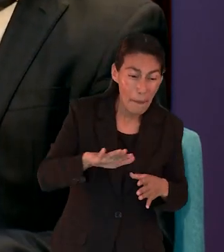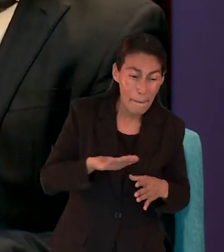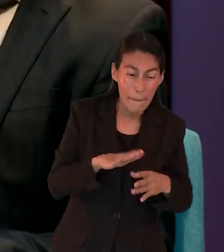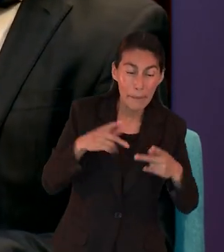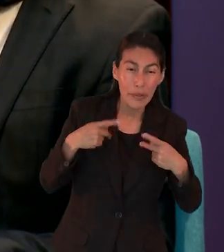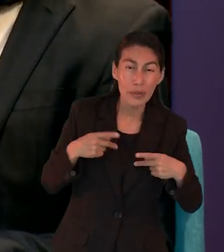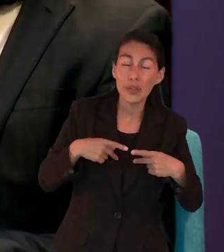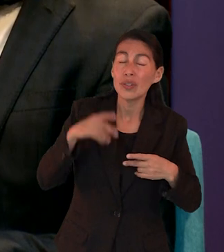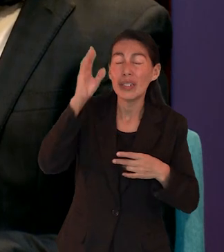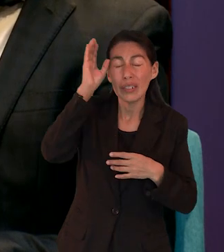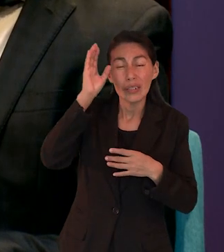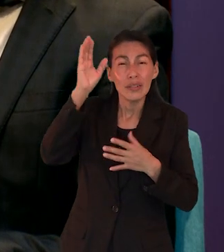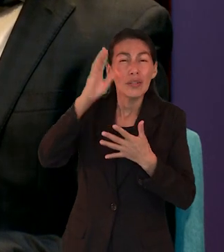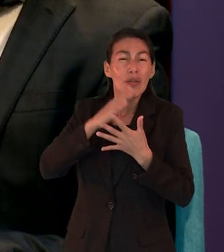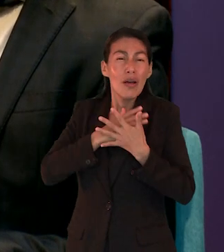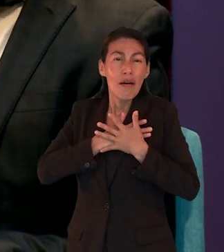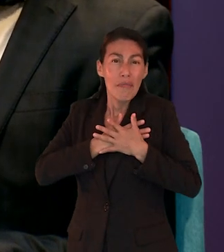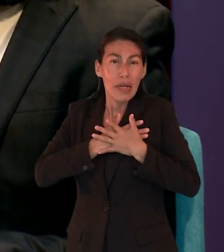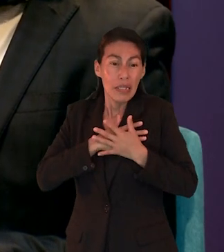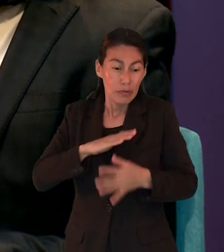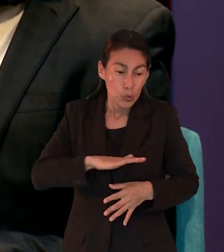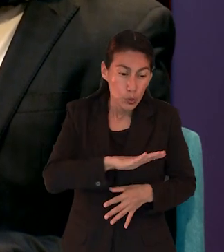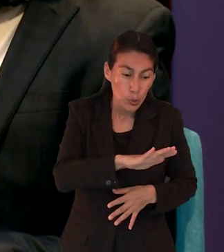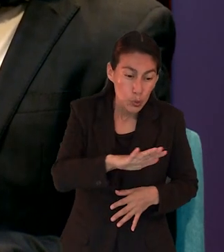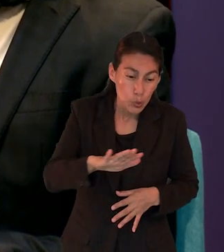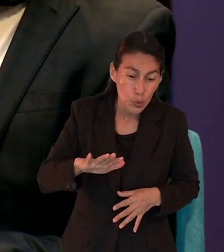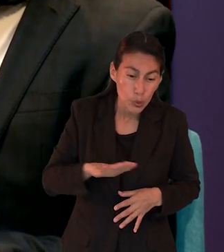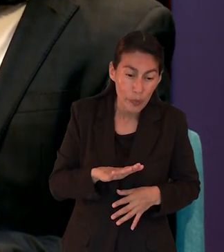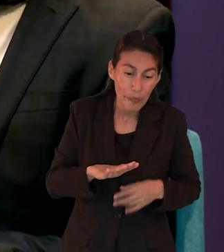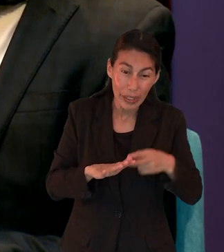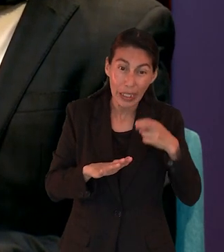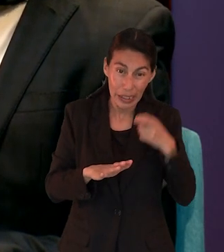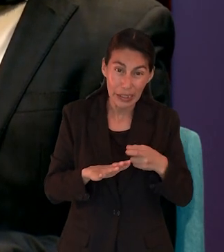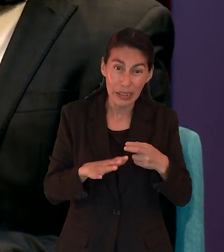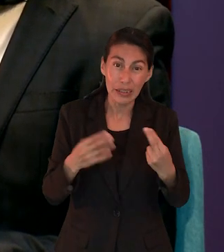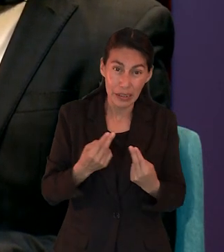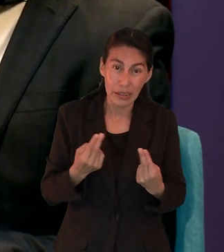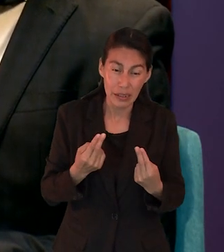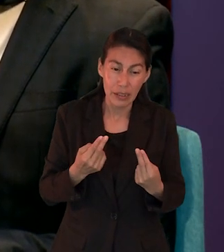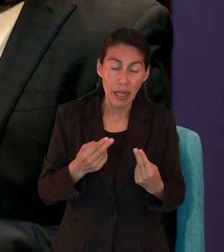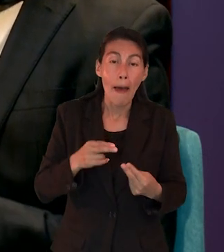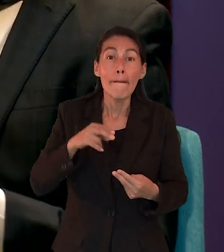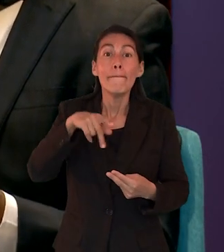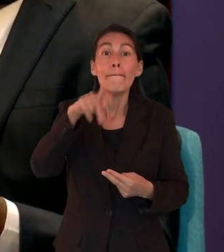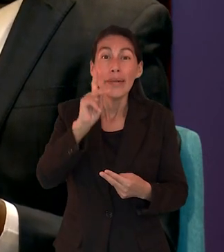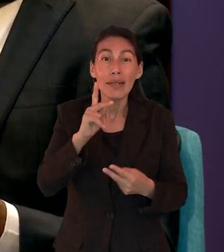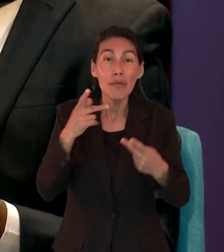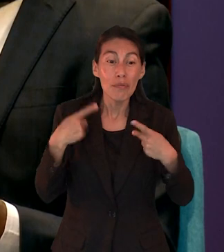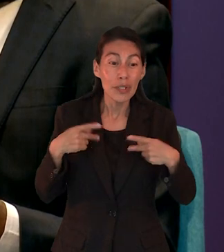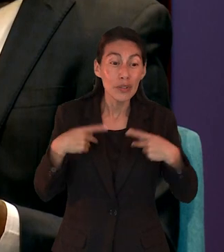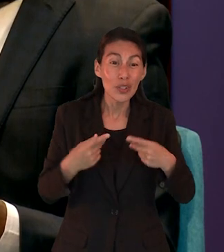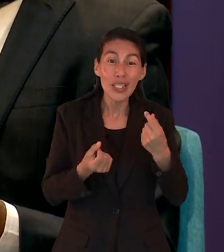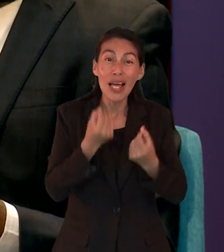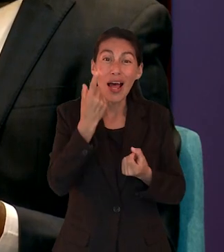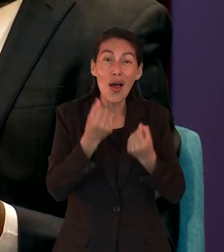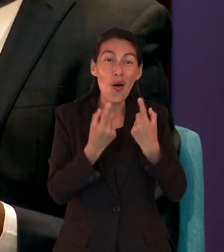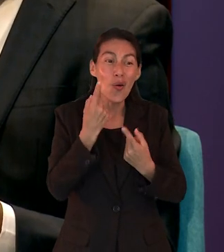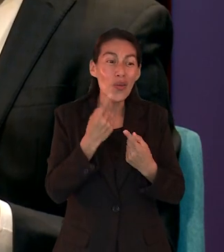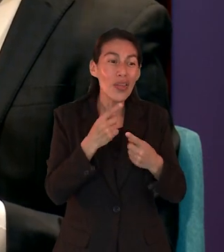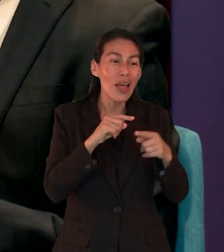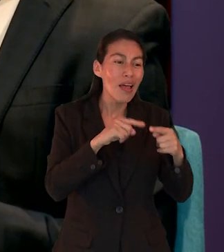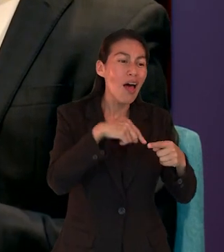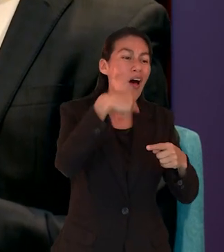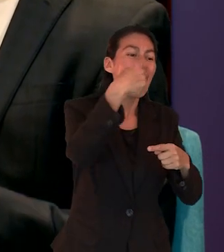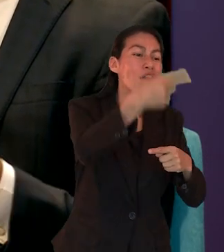cristiana. Y en ese sentido, entonces, Pablo nos exhorta a que